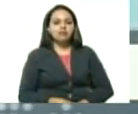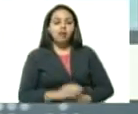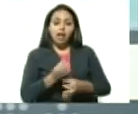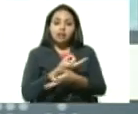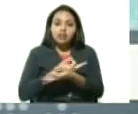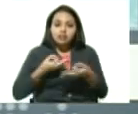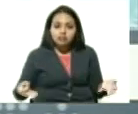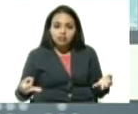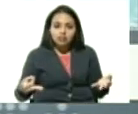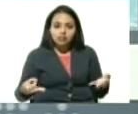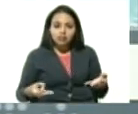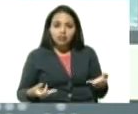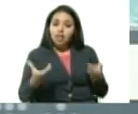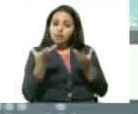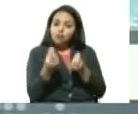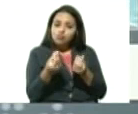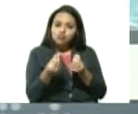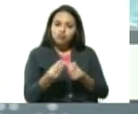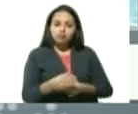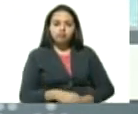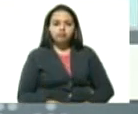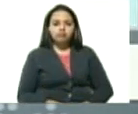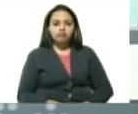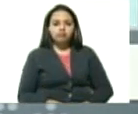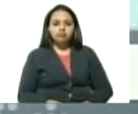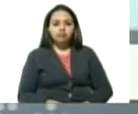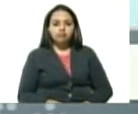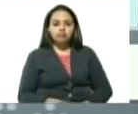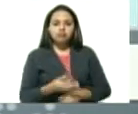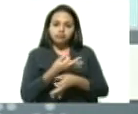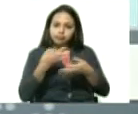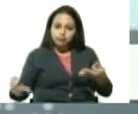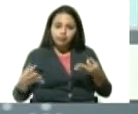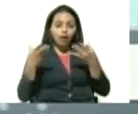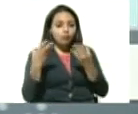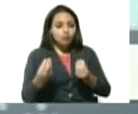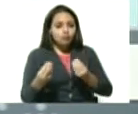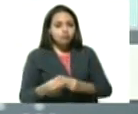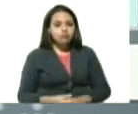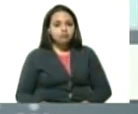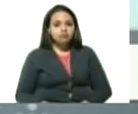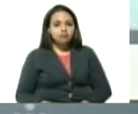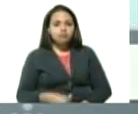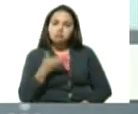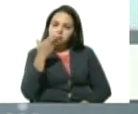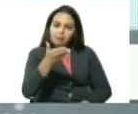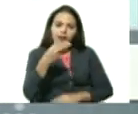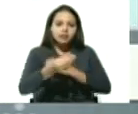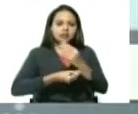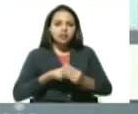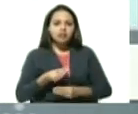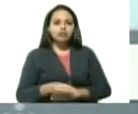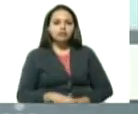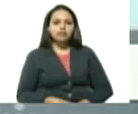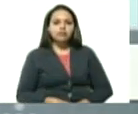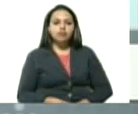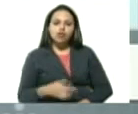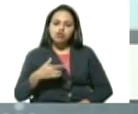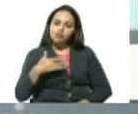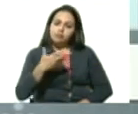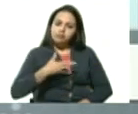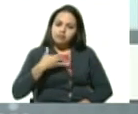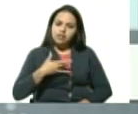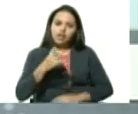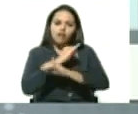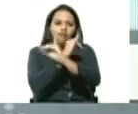y en cantidad. En calidad y en cantidad. Vamos a hacerlo. Vamos a hacerlo. Me siento feliz